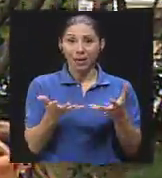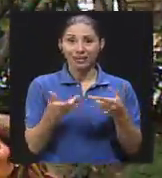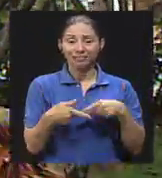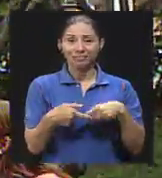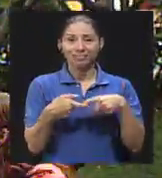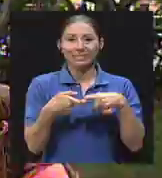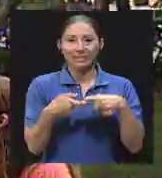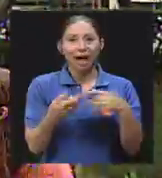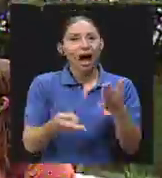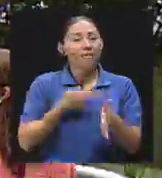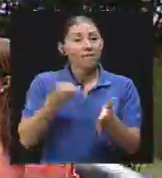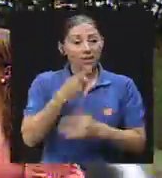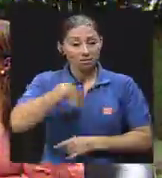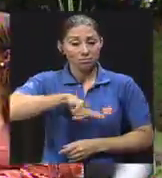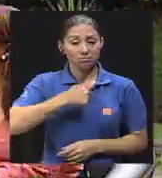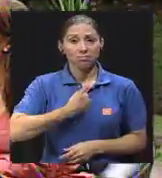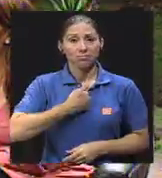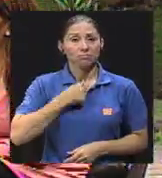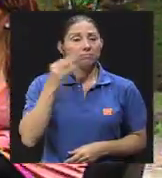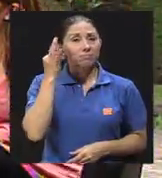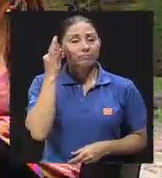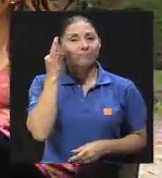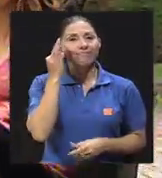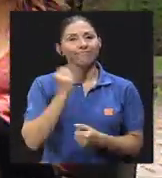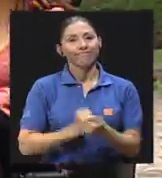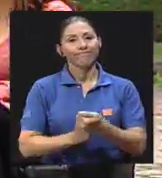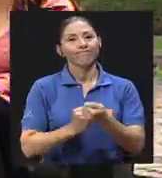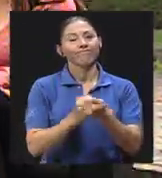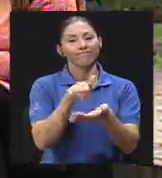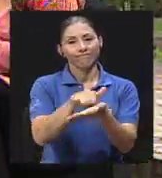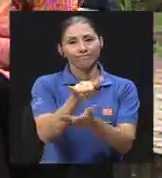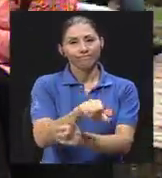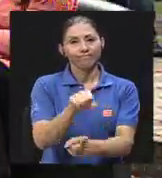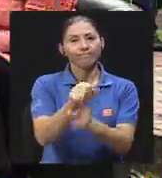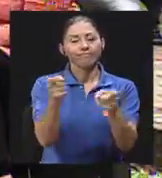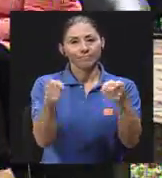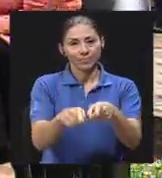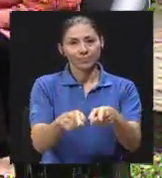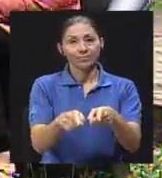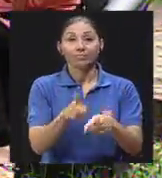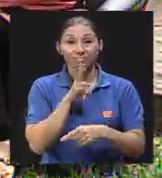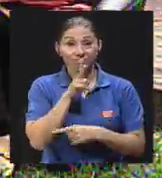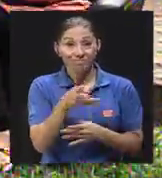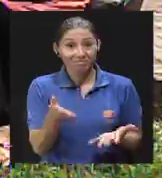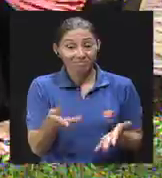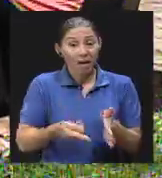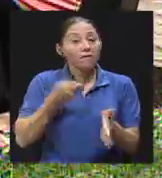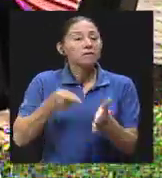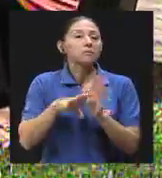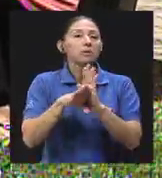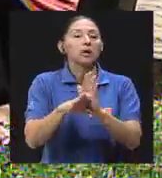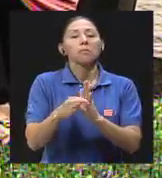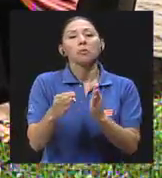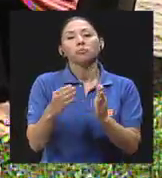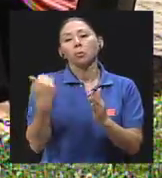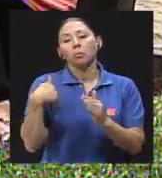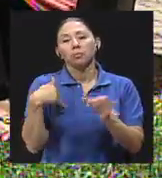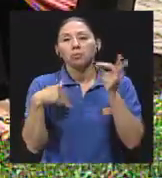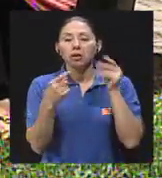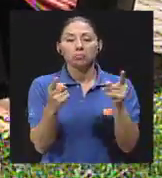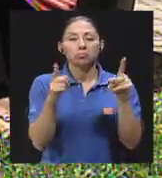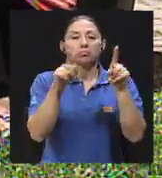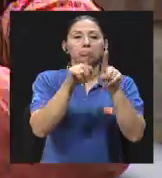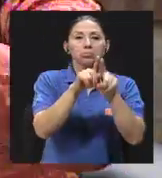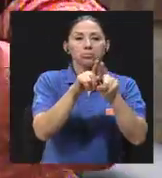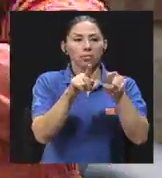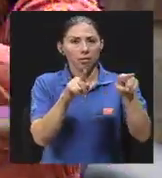mismas mujeres somos cómplices de esto. Don Jaime, muchas veces cuando hay una pareja y ese papá quiere llevarse a su niña